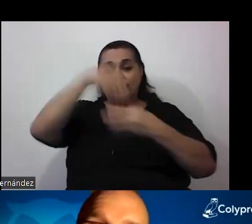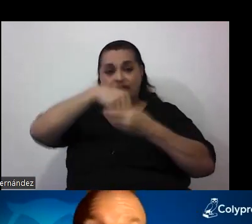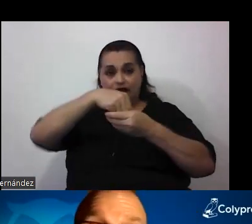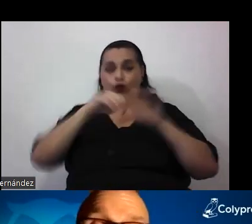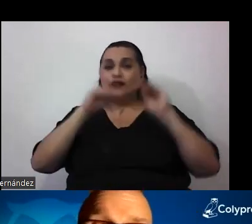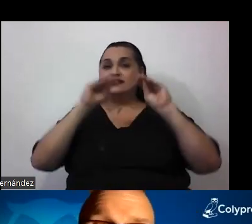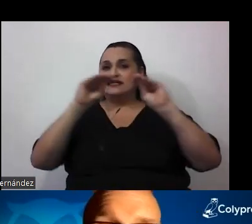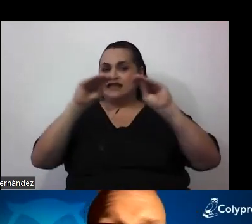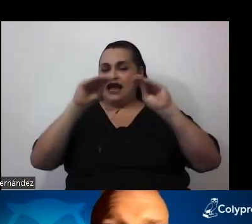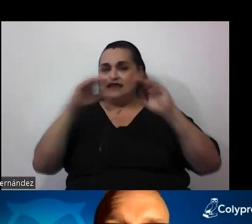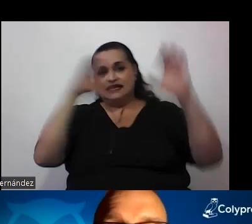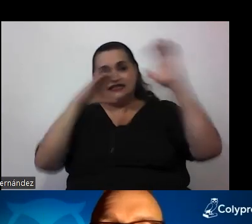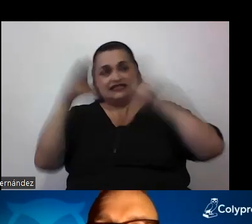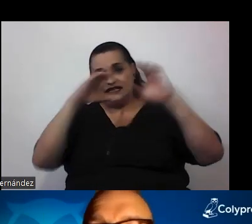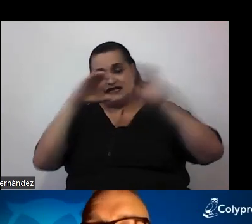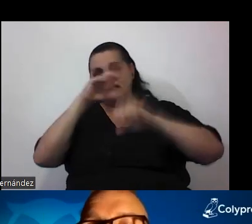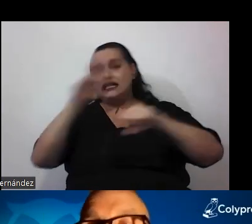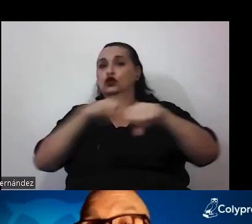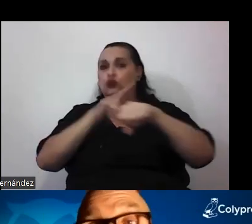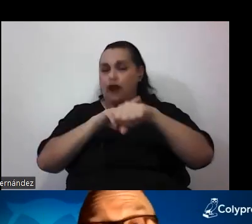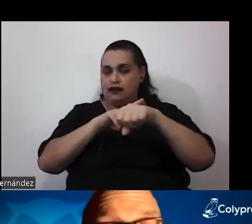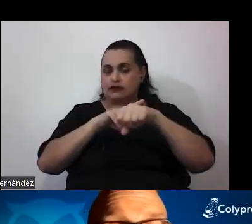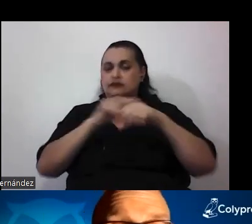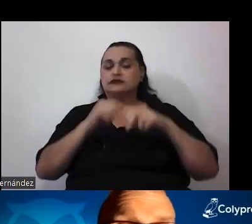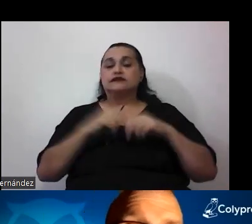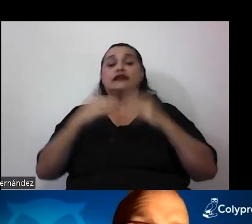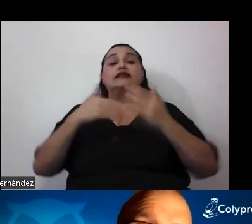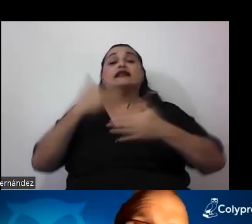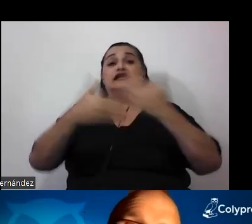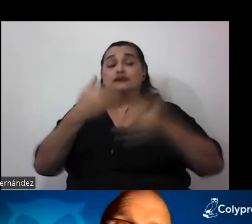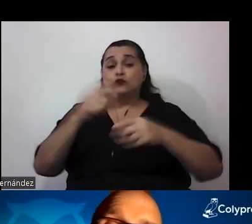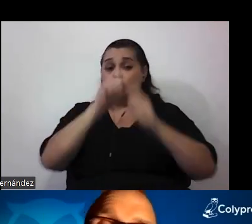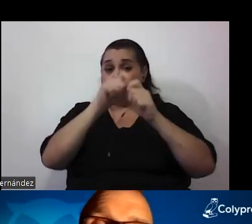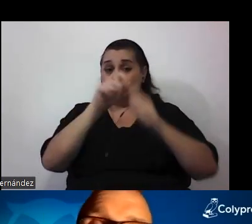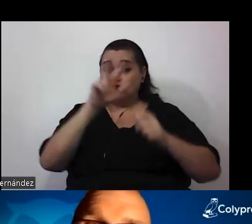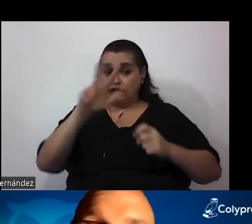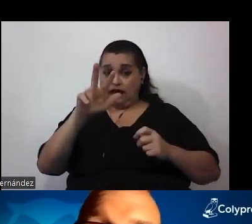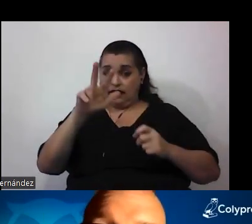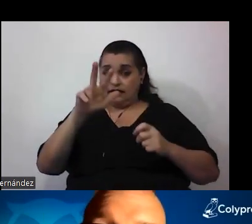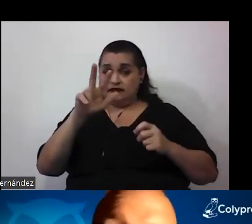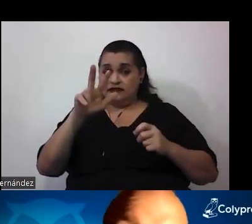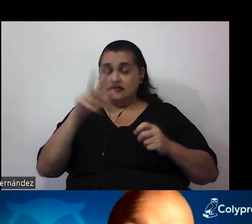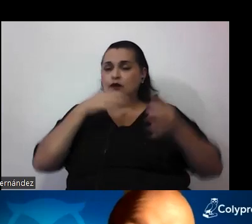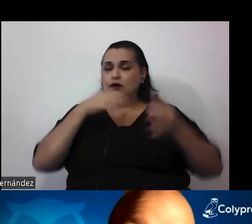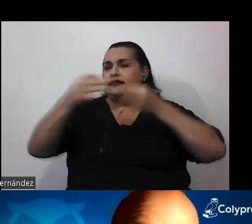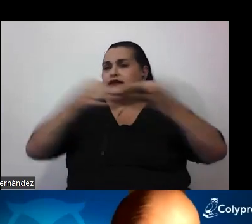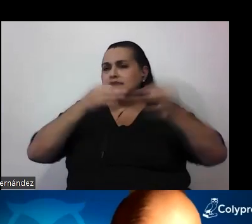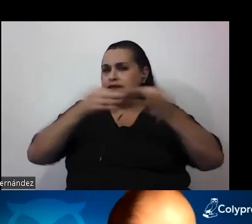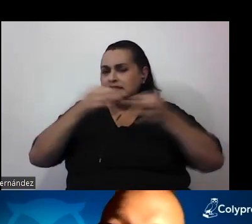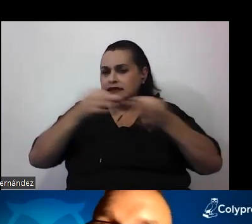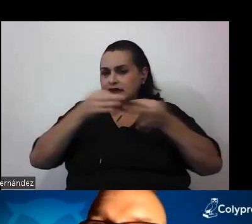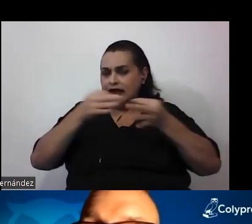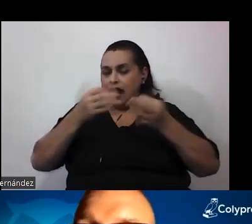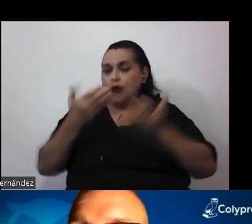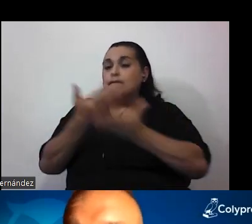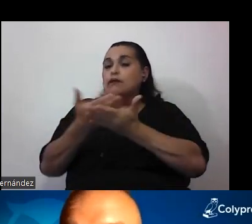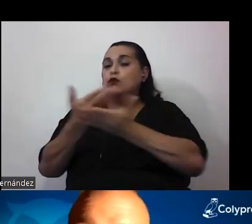las ciencias naturales y la didáctica de las ciencias naturales, luego en el punto 3 voy a explicitar nuestra propuesta